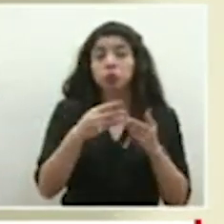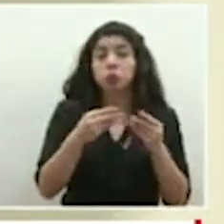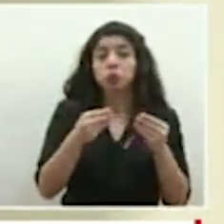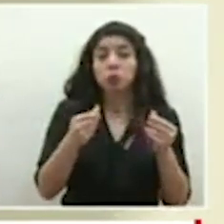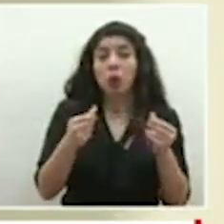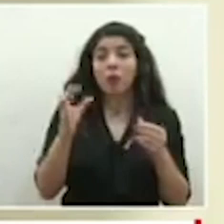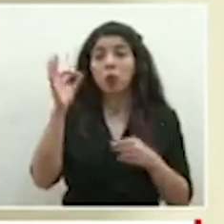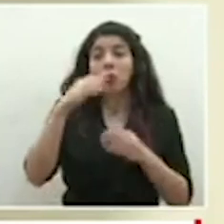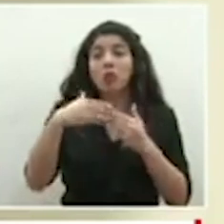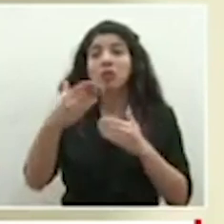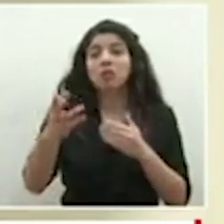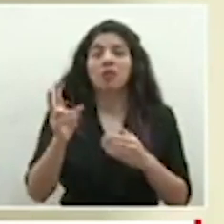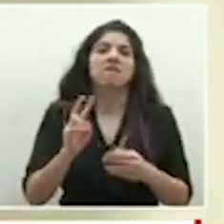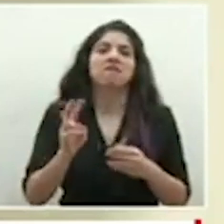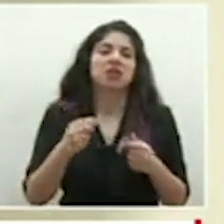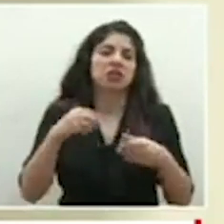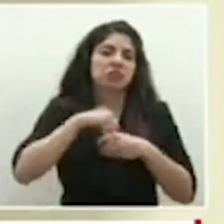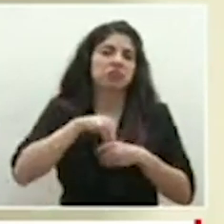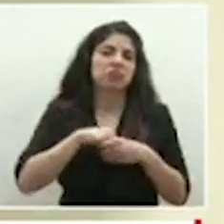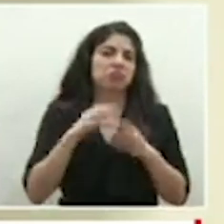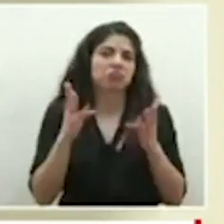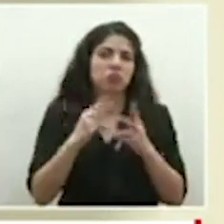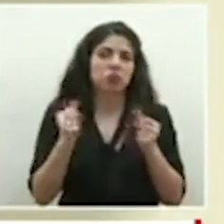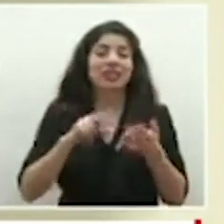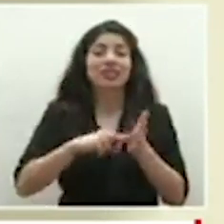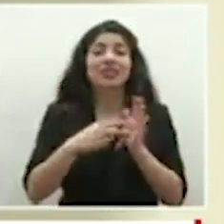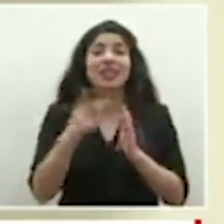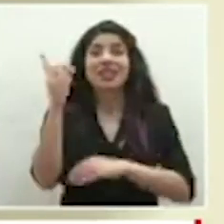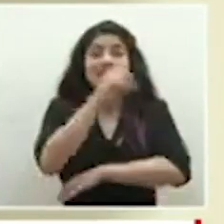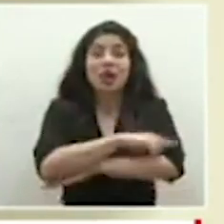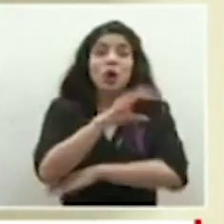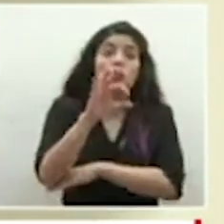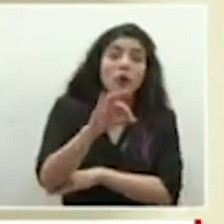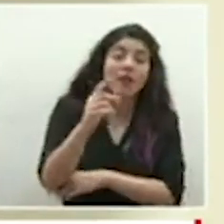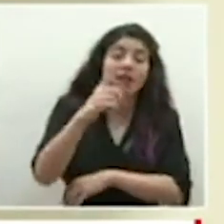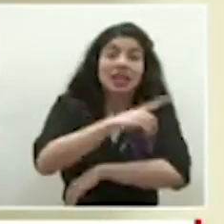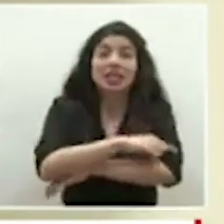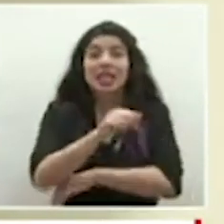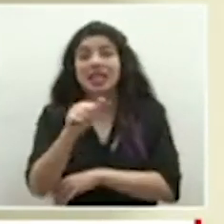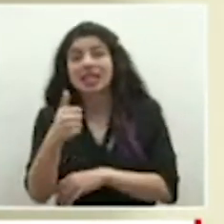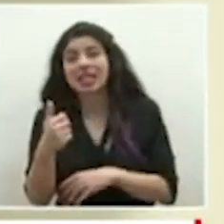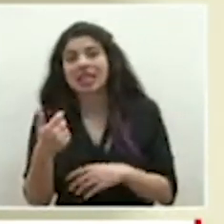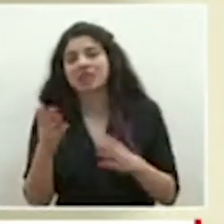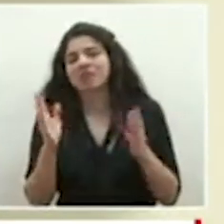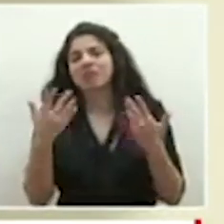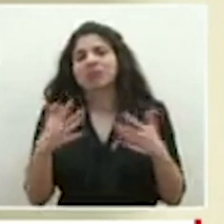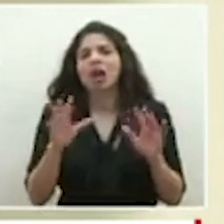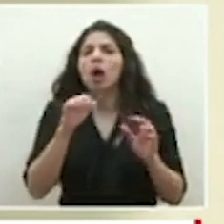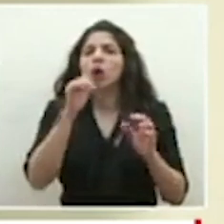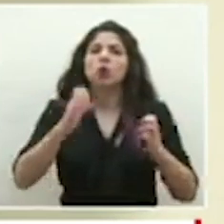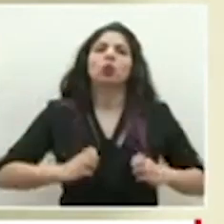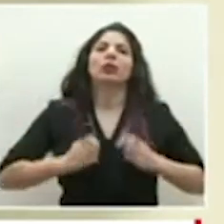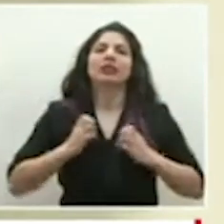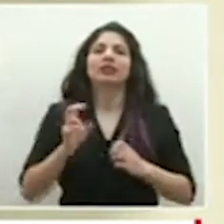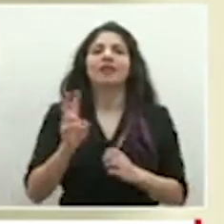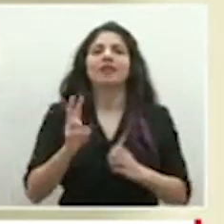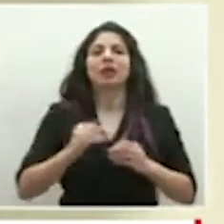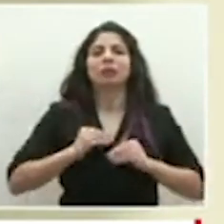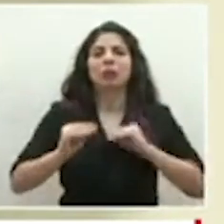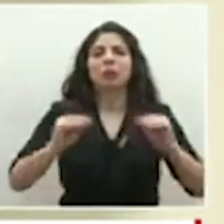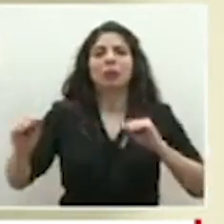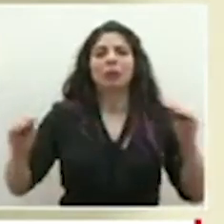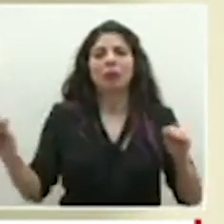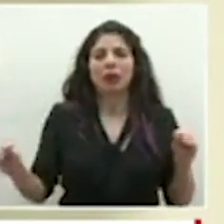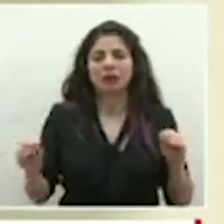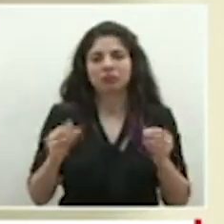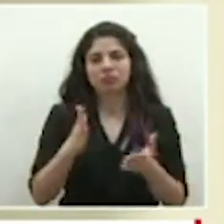una realidad. Básicamente, después del día nueve, el día diez, ya no existe justamente esa replicación viral, esa